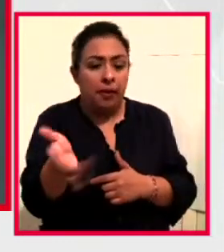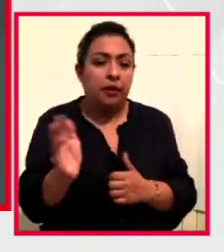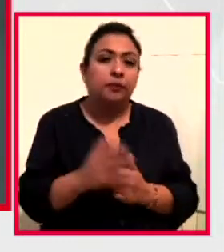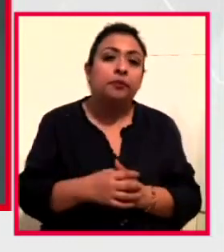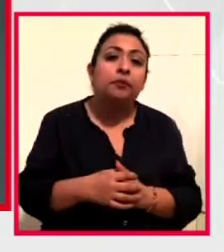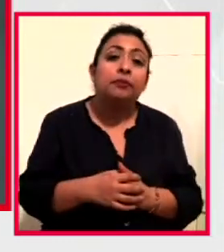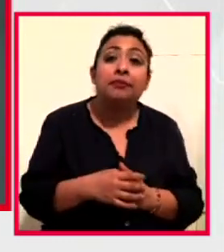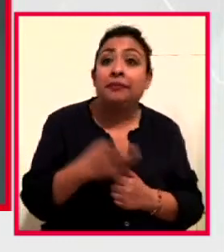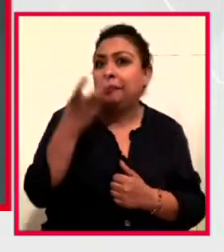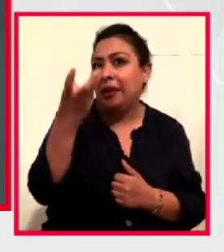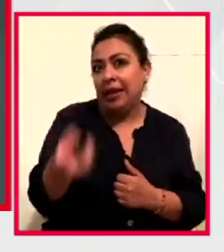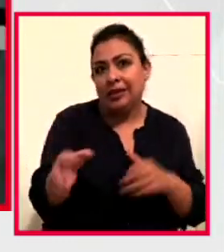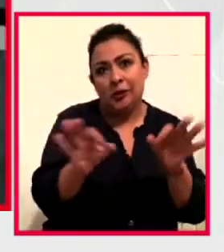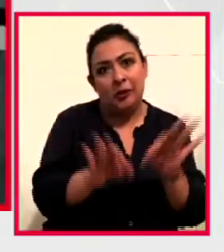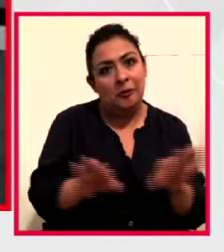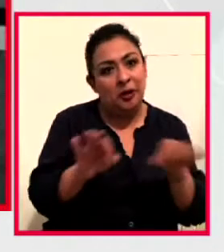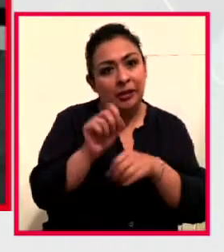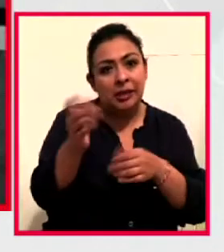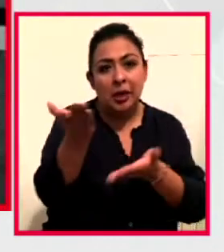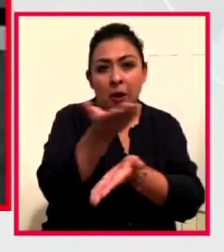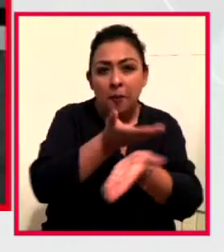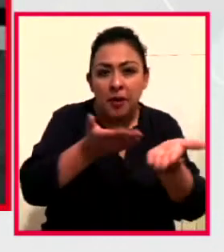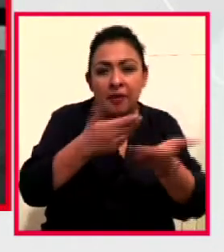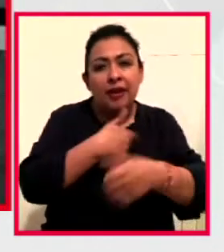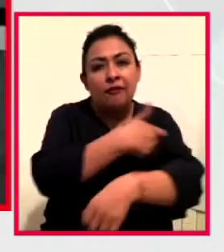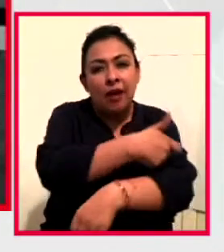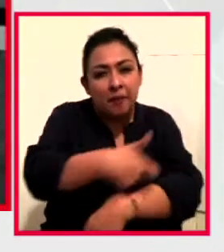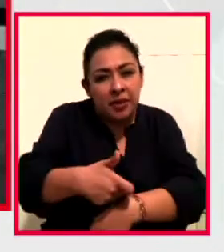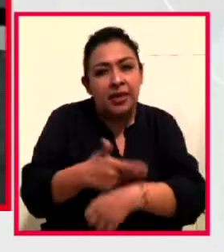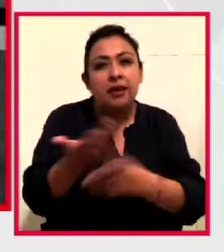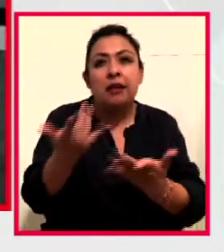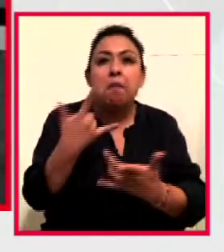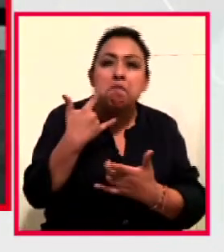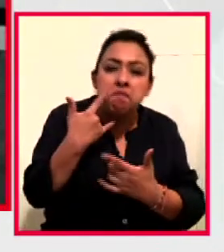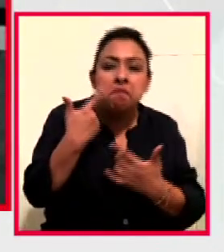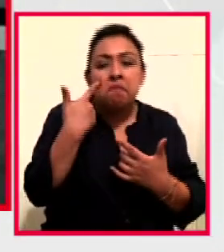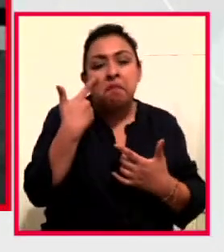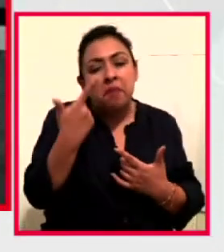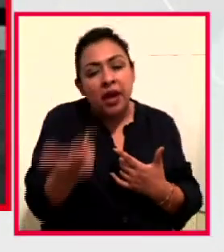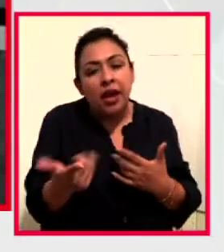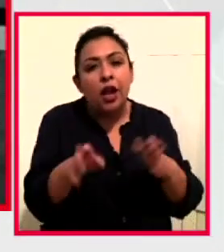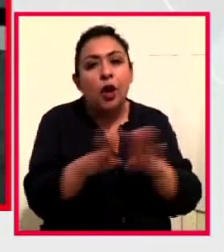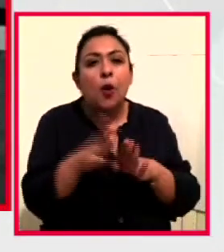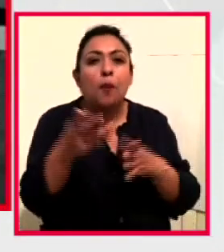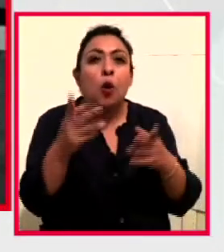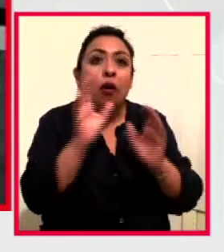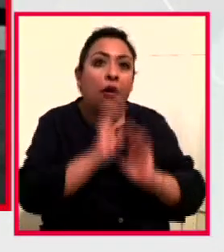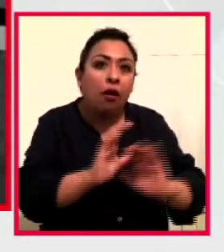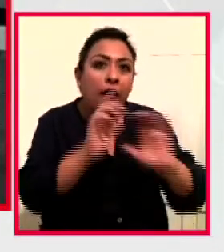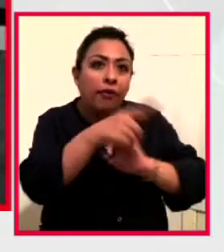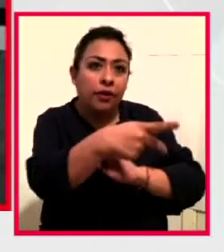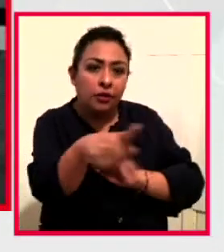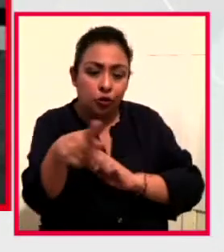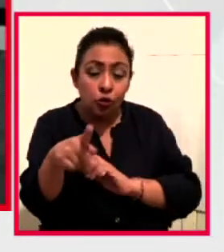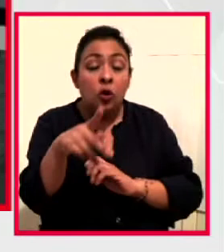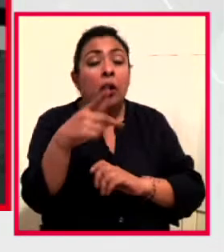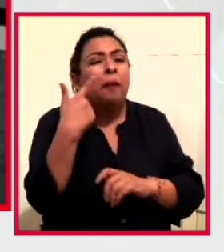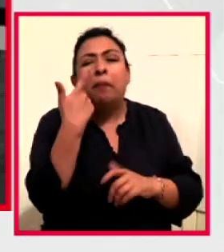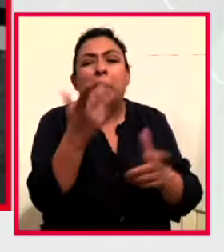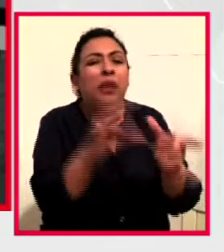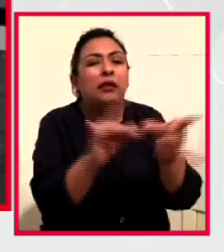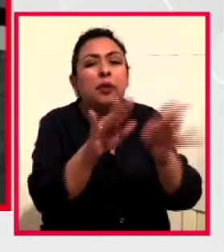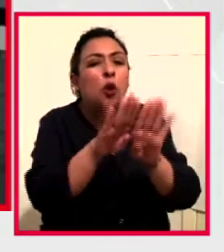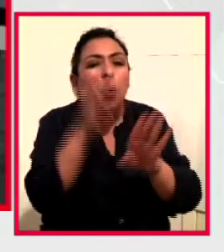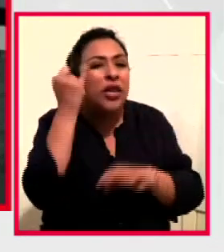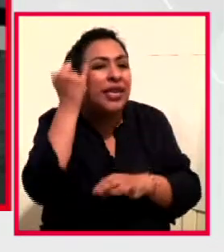Eso es lo importante, estar conviviendo en familia, estar conviviendo y disfrutando además de sus interpretaciones. Platíquenos más o menos cómo surge la idea de